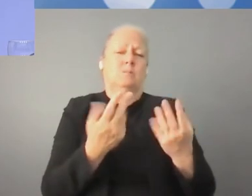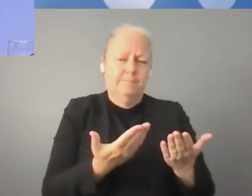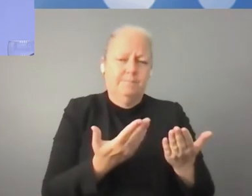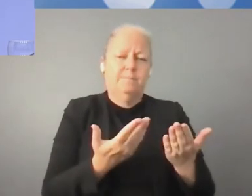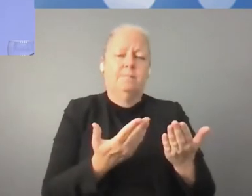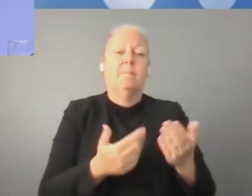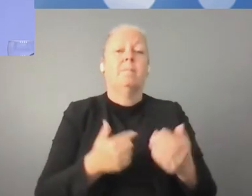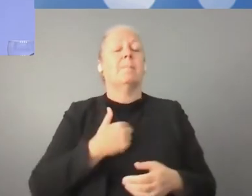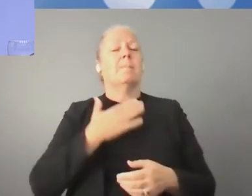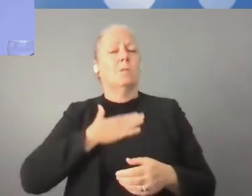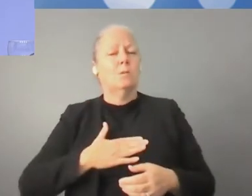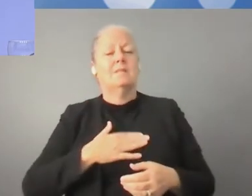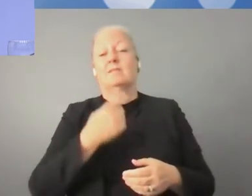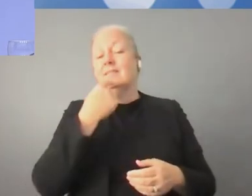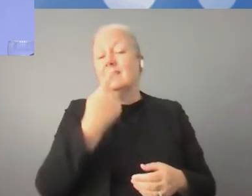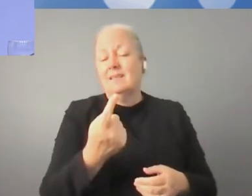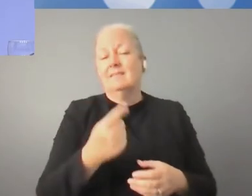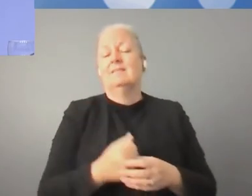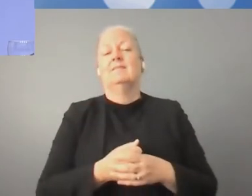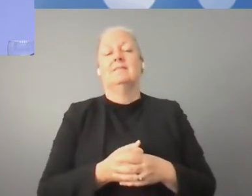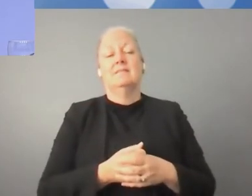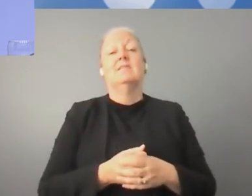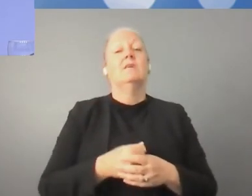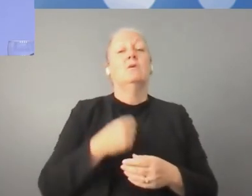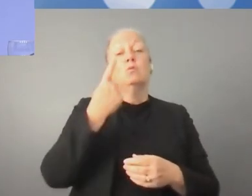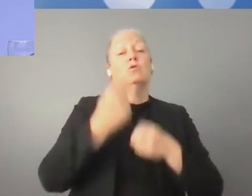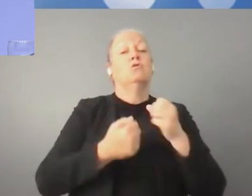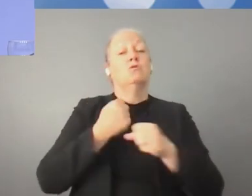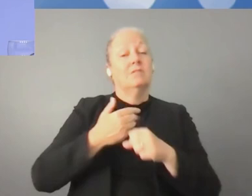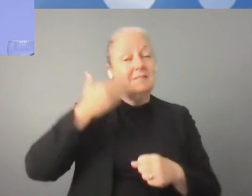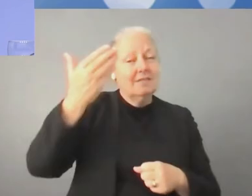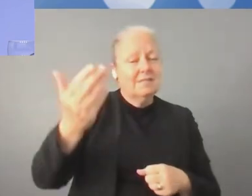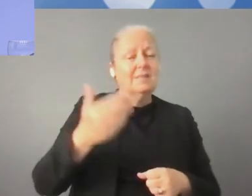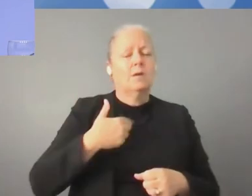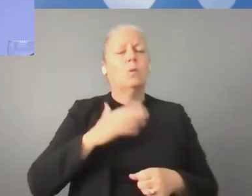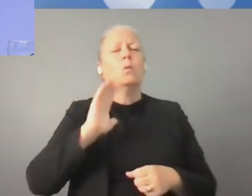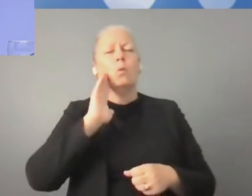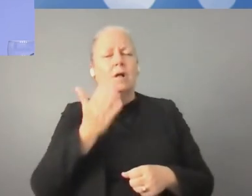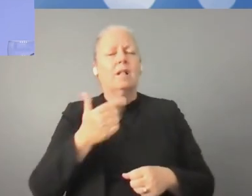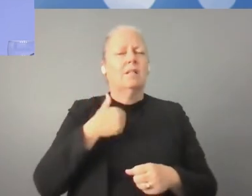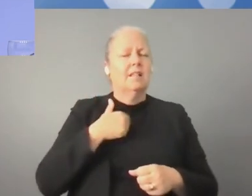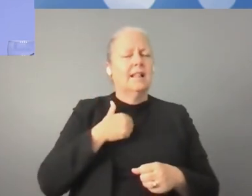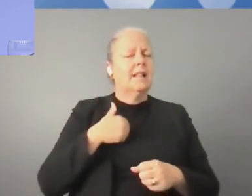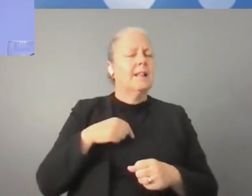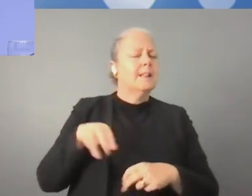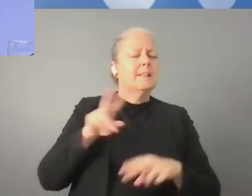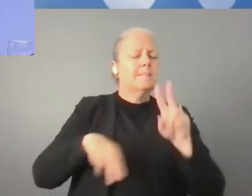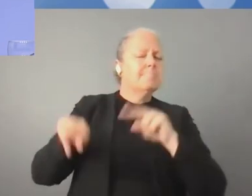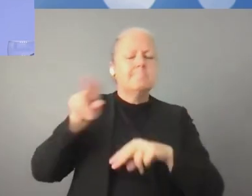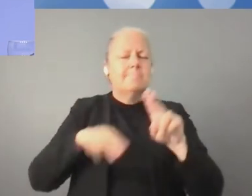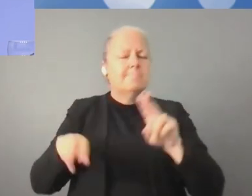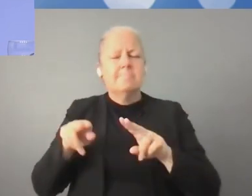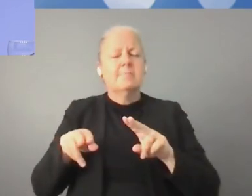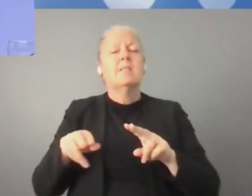un desarrollo sostenible en las próximas décadas. Sin la transformación digital, no seremos capaces de desarrollarnos,